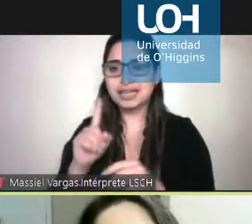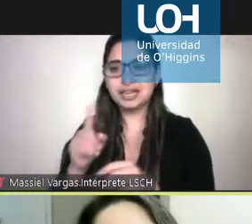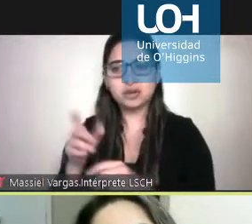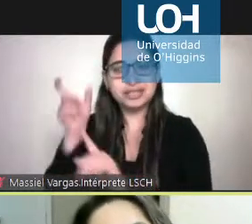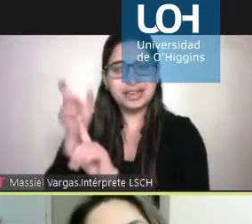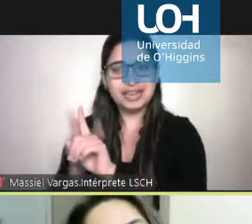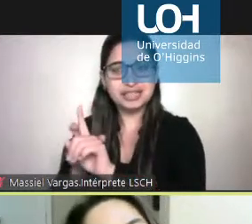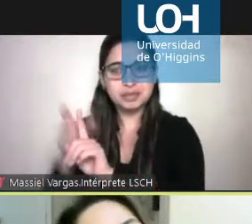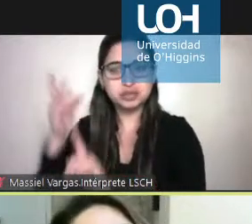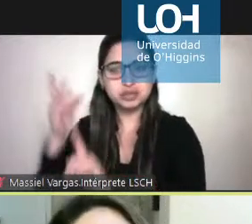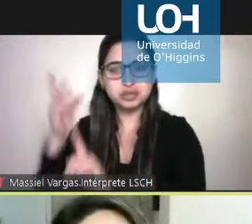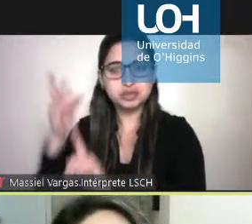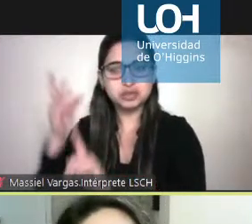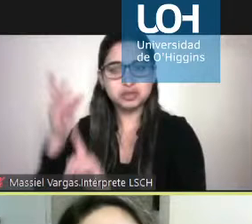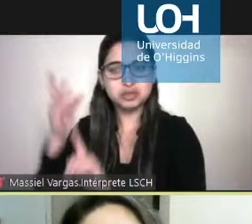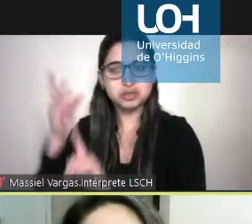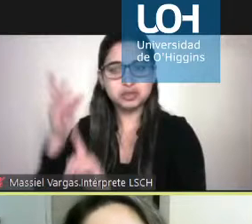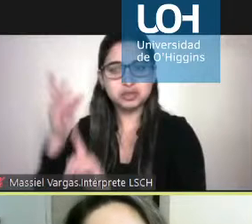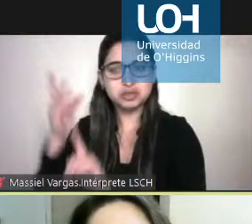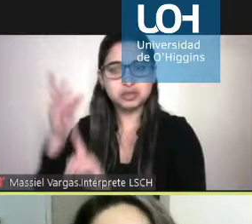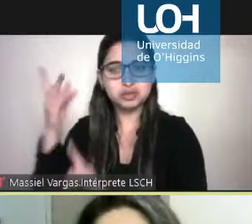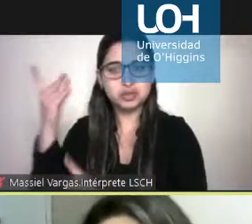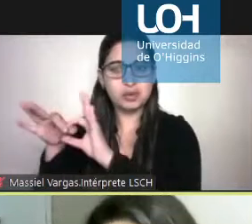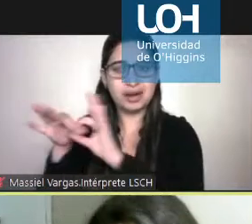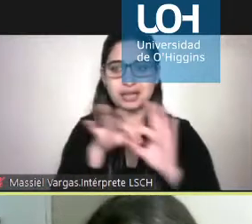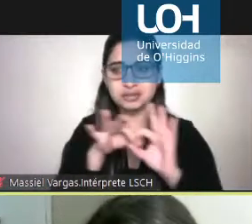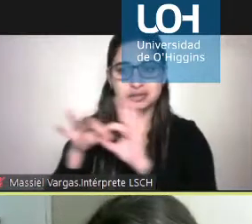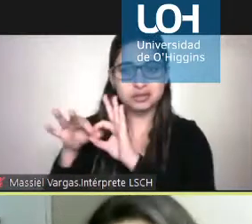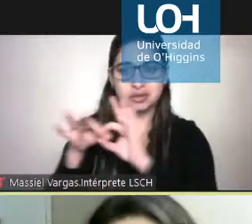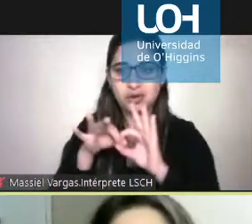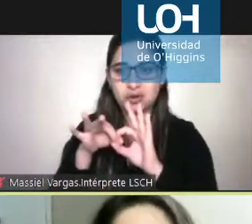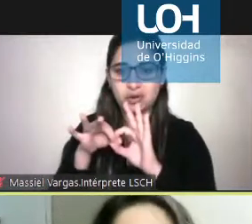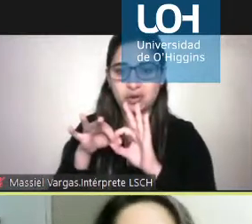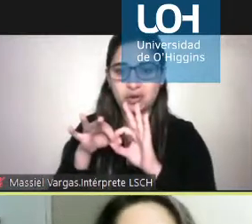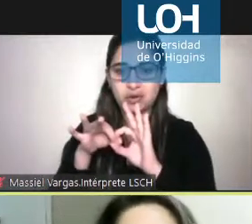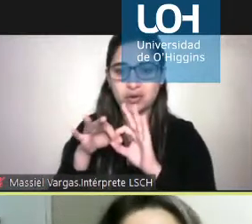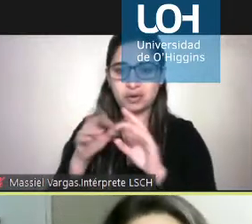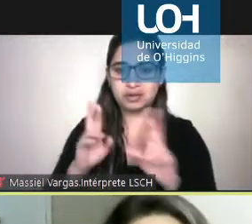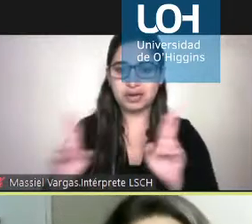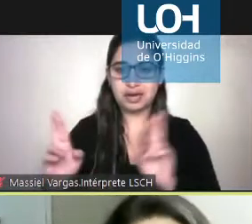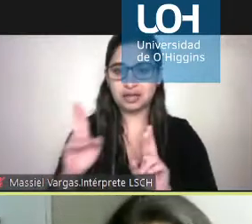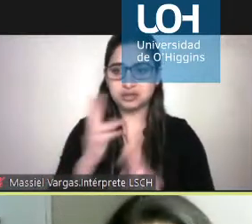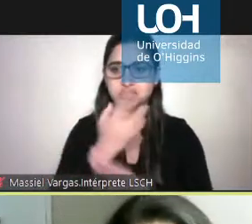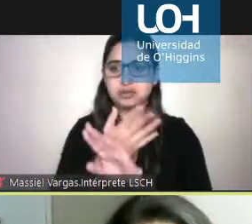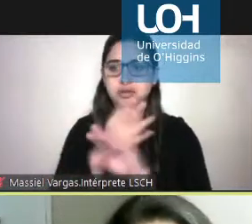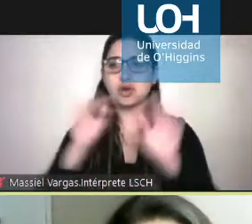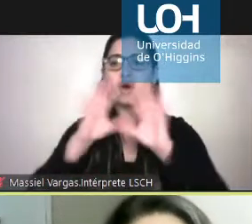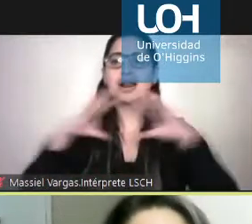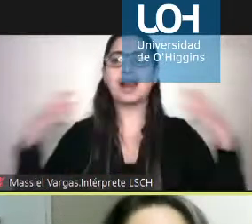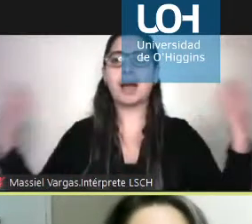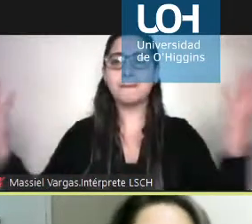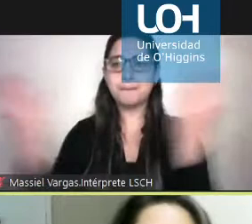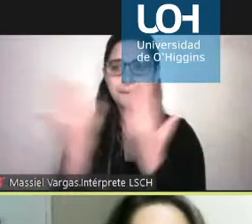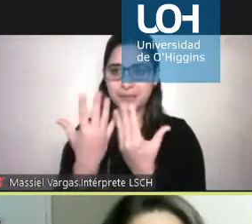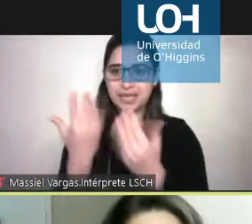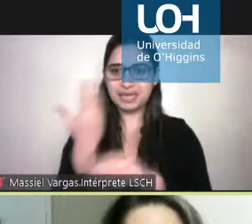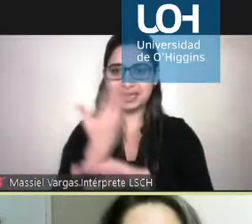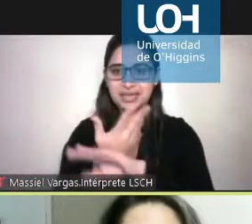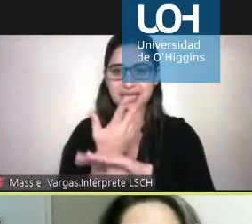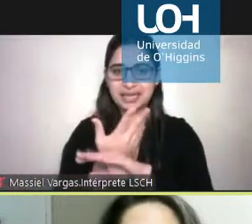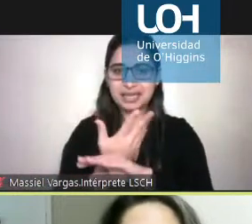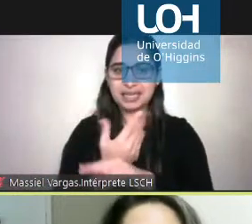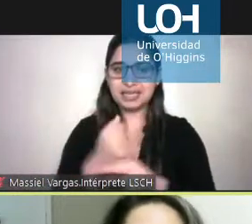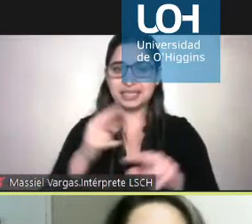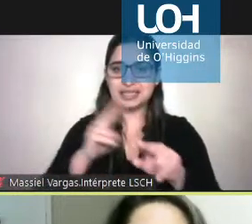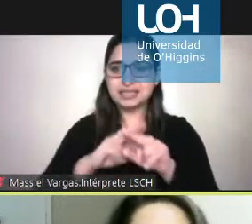relación con la interacción con el medio, con el ambiente. Y se genera, bueno, con